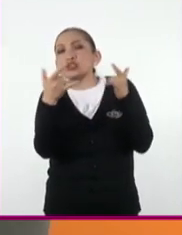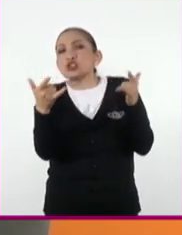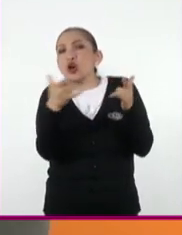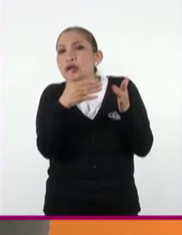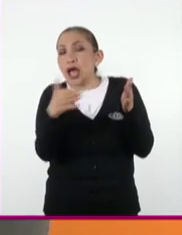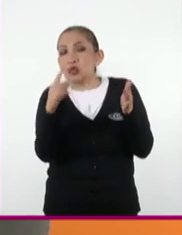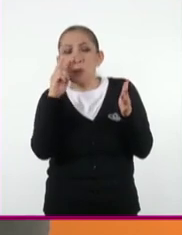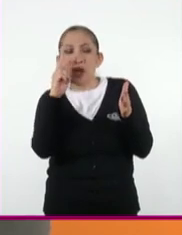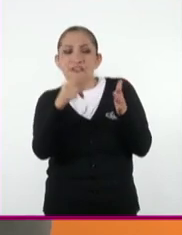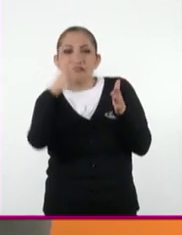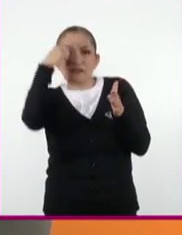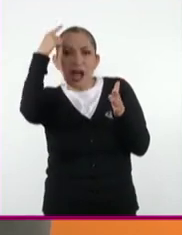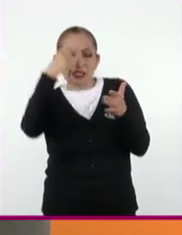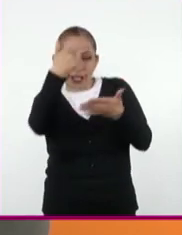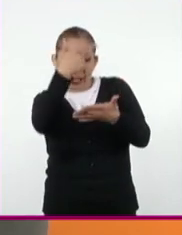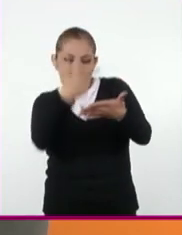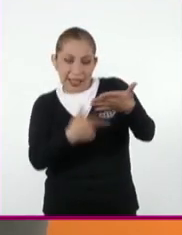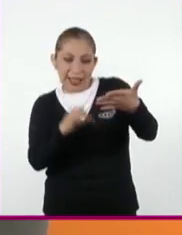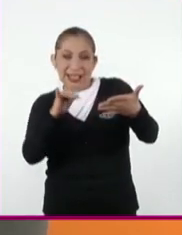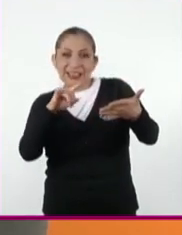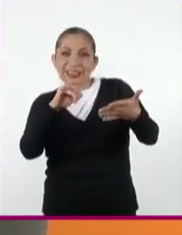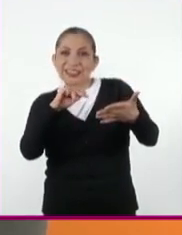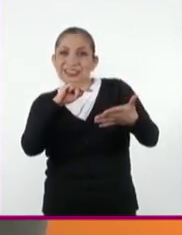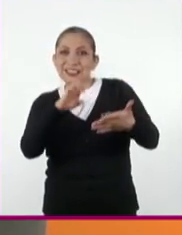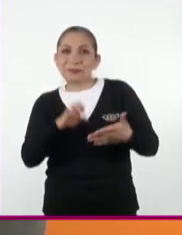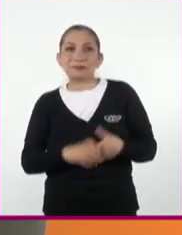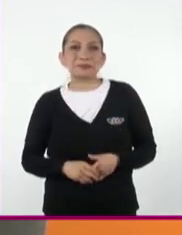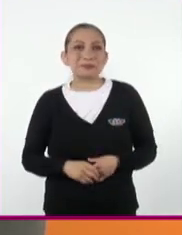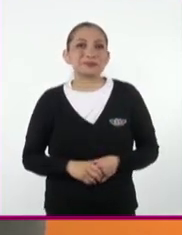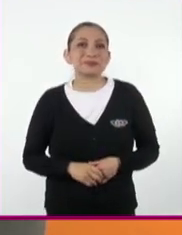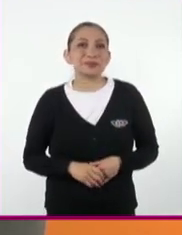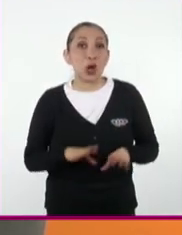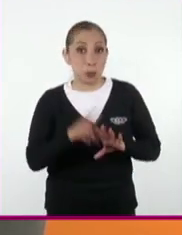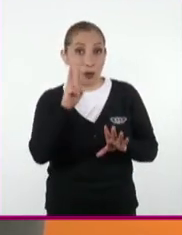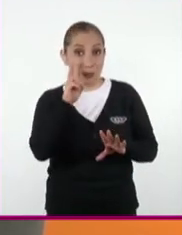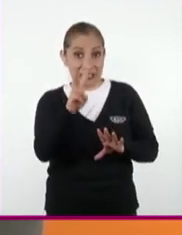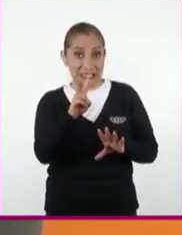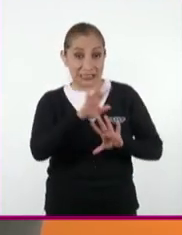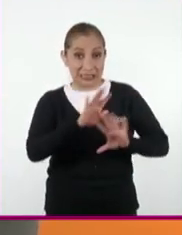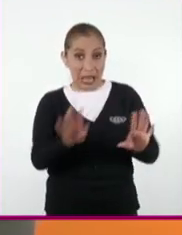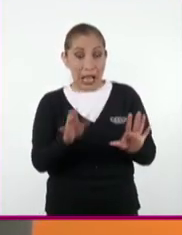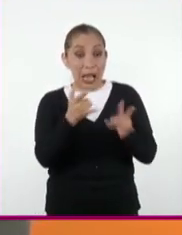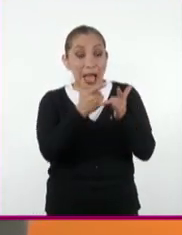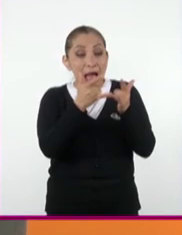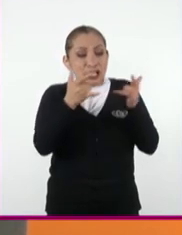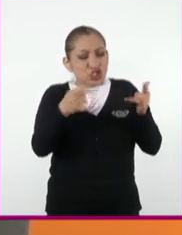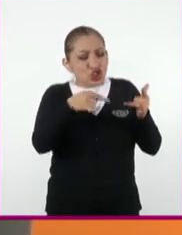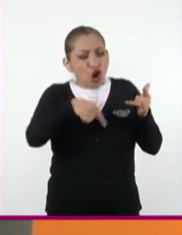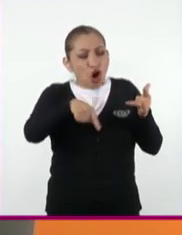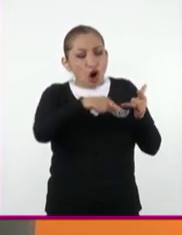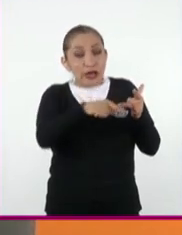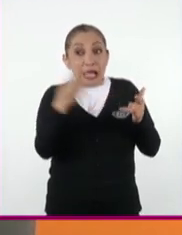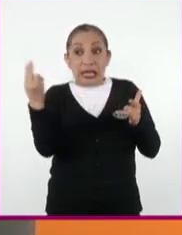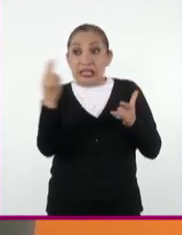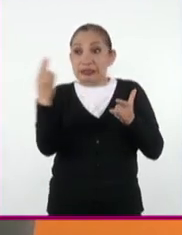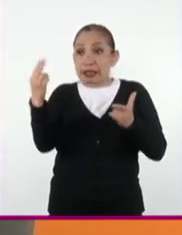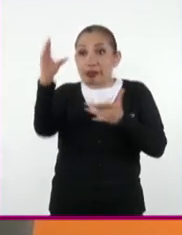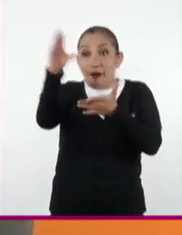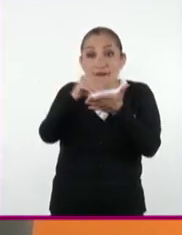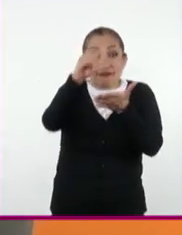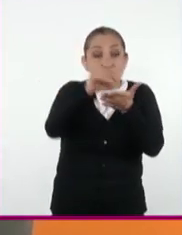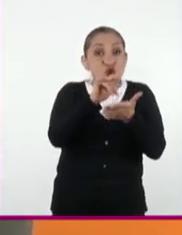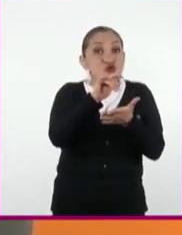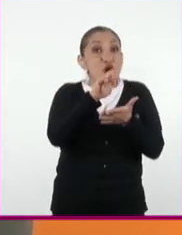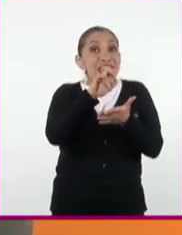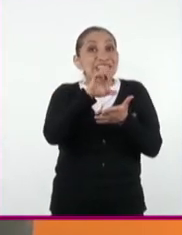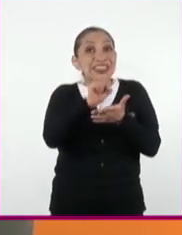Puedes ubicarlo fácilmente en el índice. Como pudiste notar, la historia se apoya y usa como fuentes de